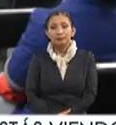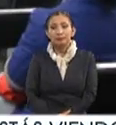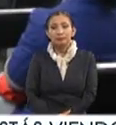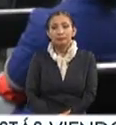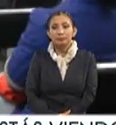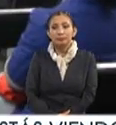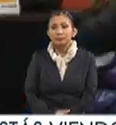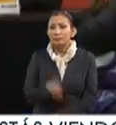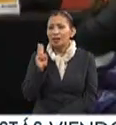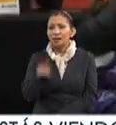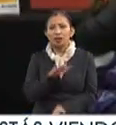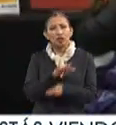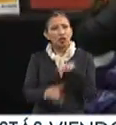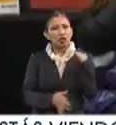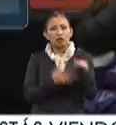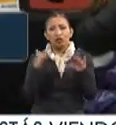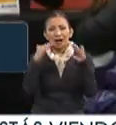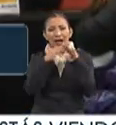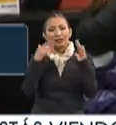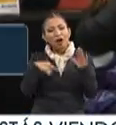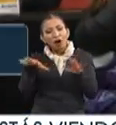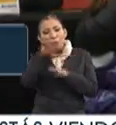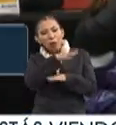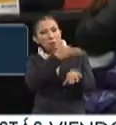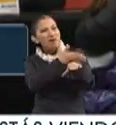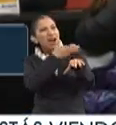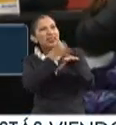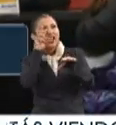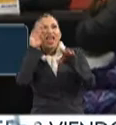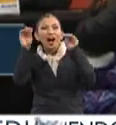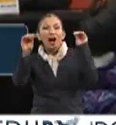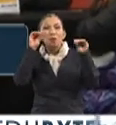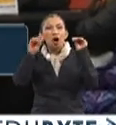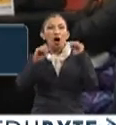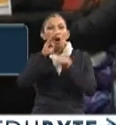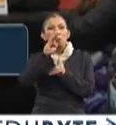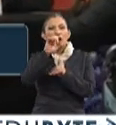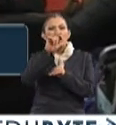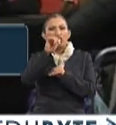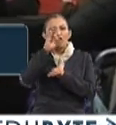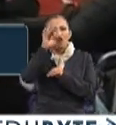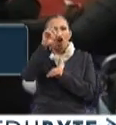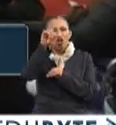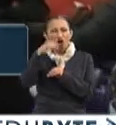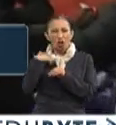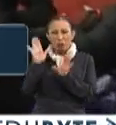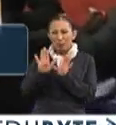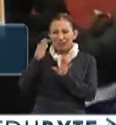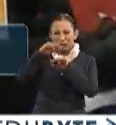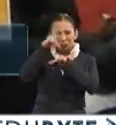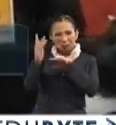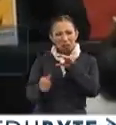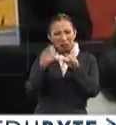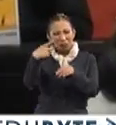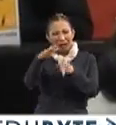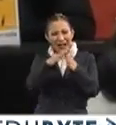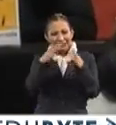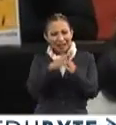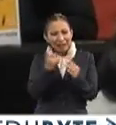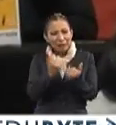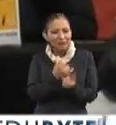Sin duda, toda la casa tenía este espíritu maderoso de Frodo Bolsón, y en todo caso, pues